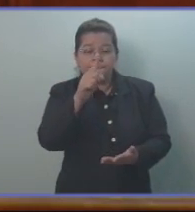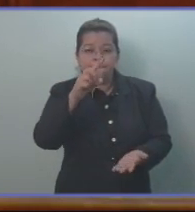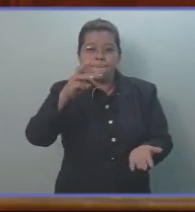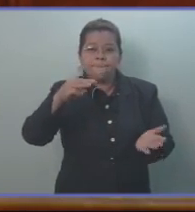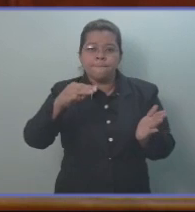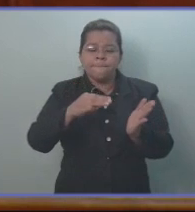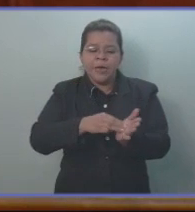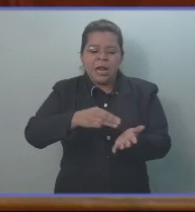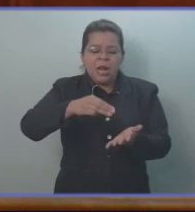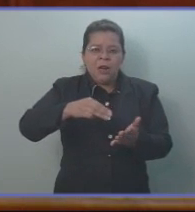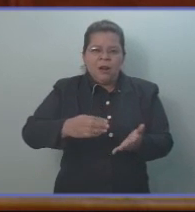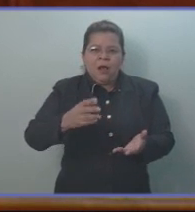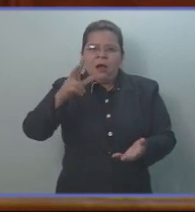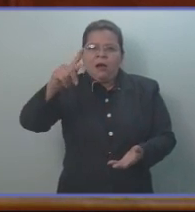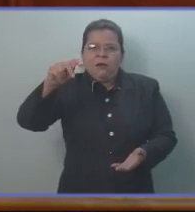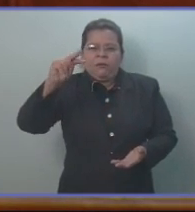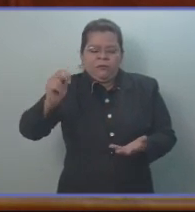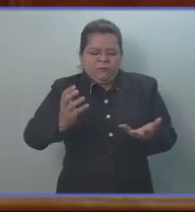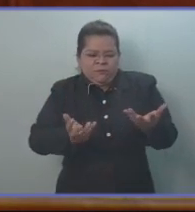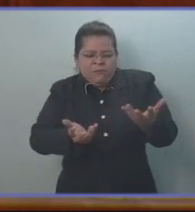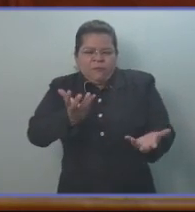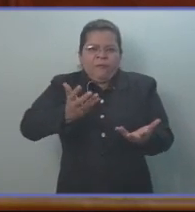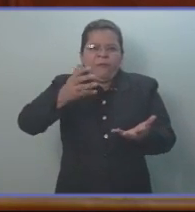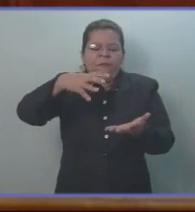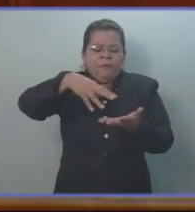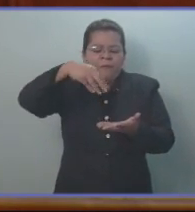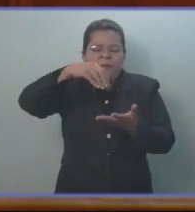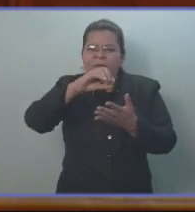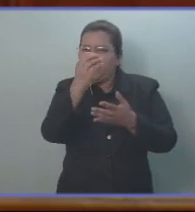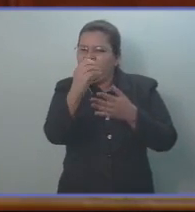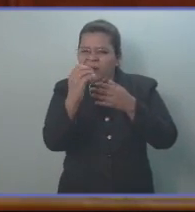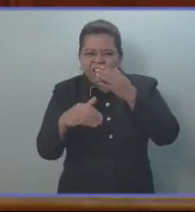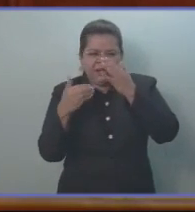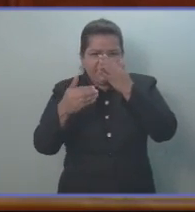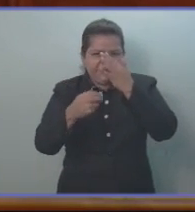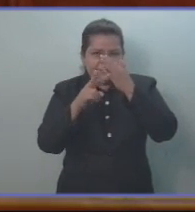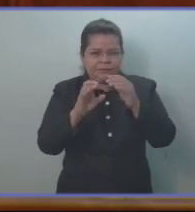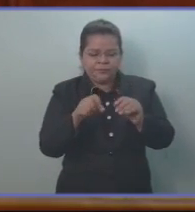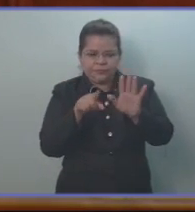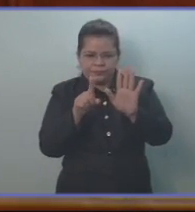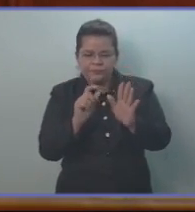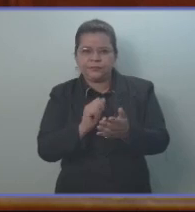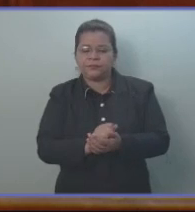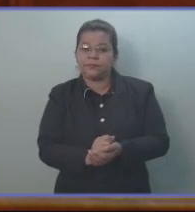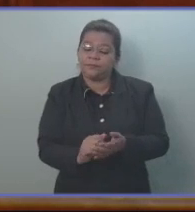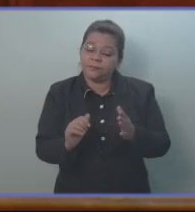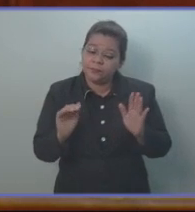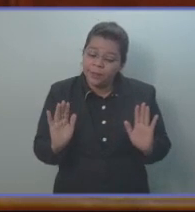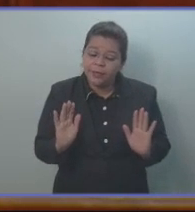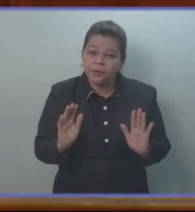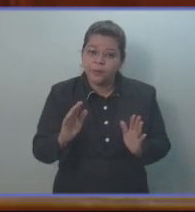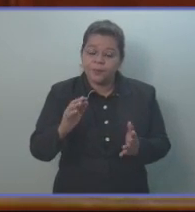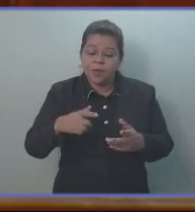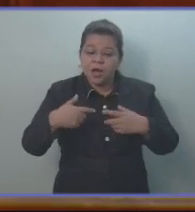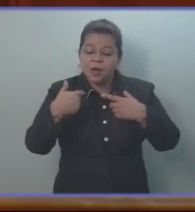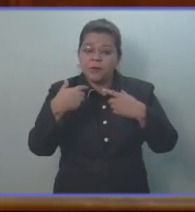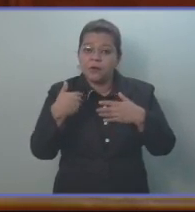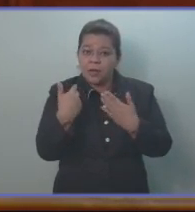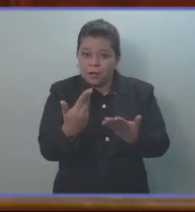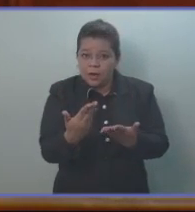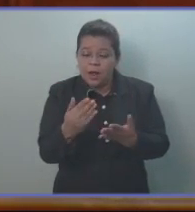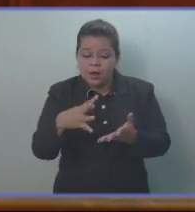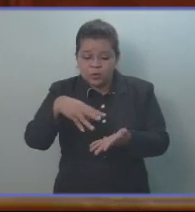arroz que nos donaron en ese momento, allá por octubre del 2016. Sin embargo, las donaciones de arroz no pararon ahí.